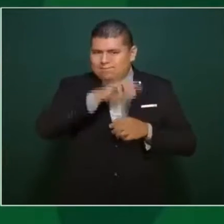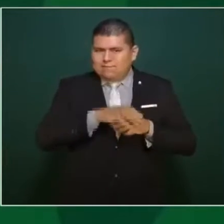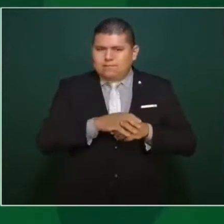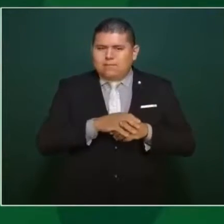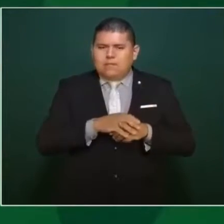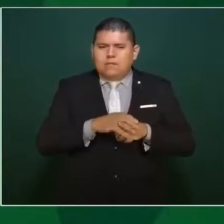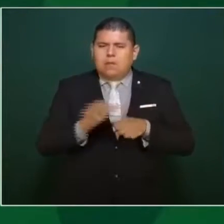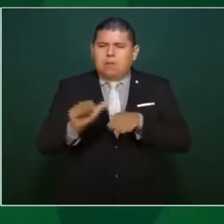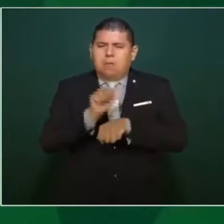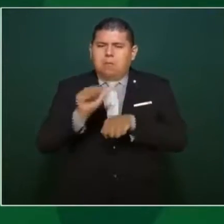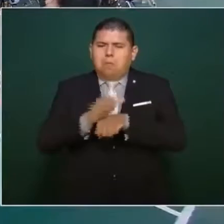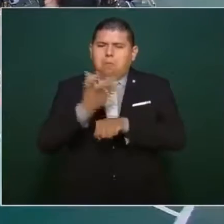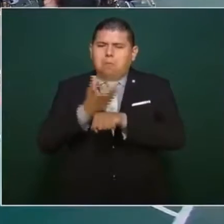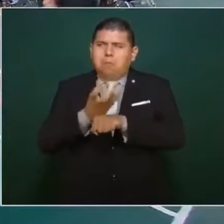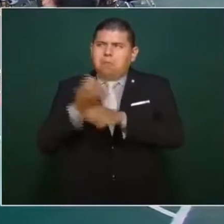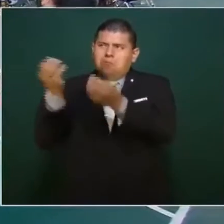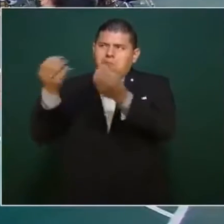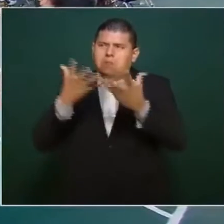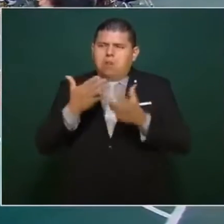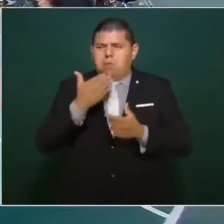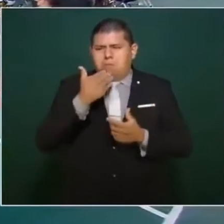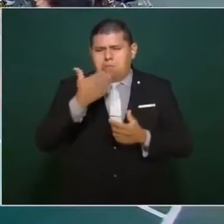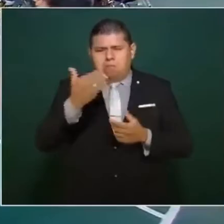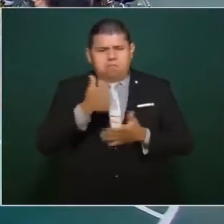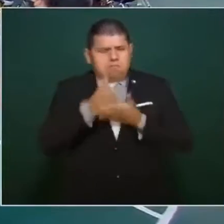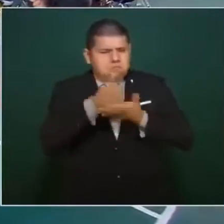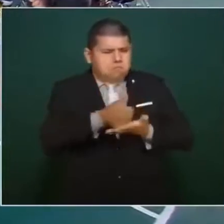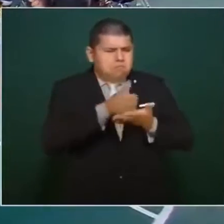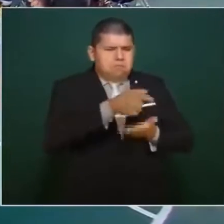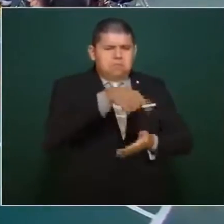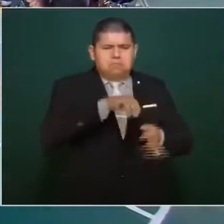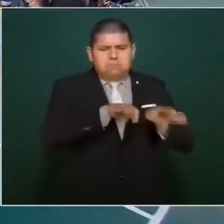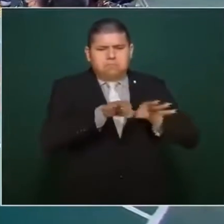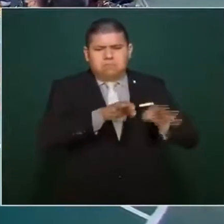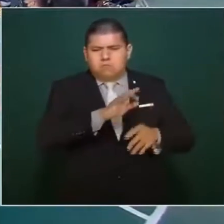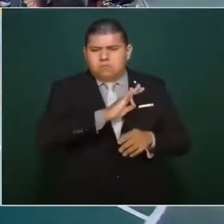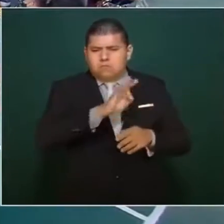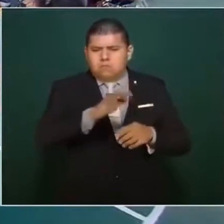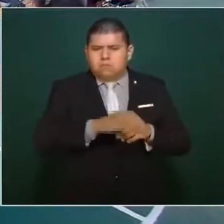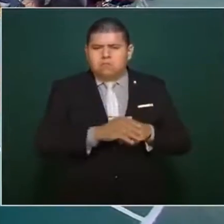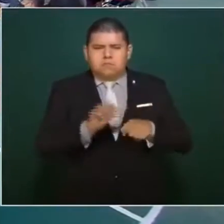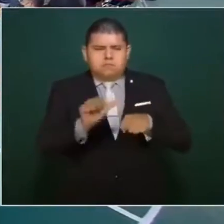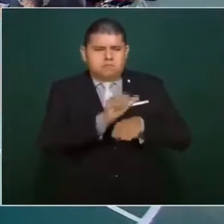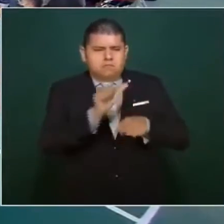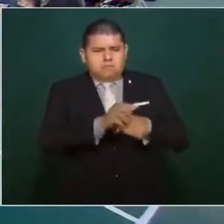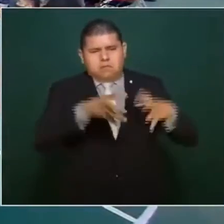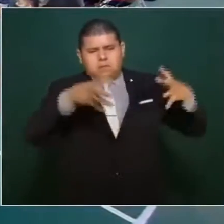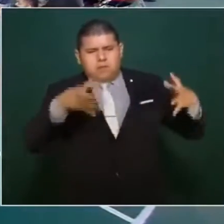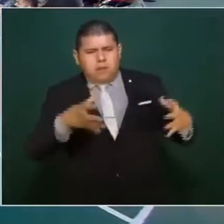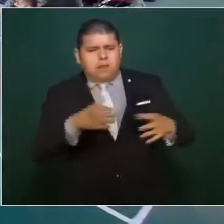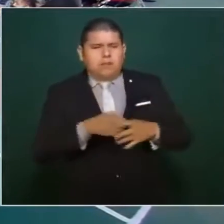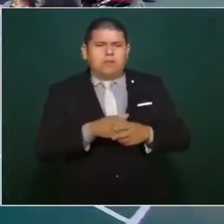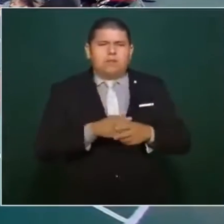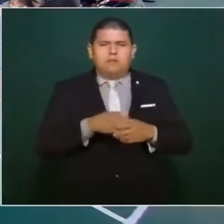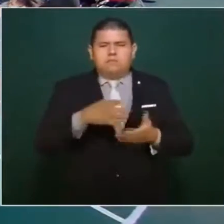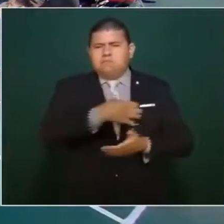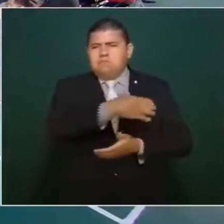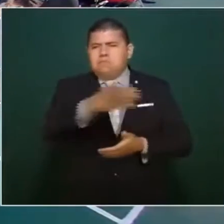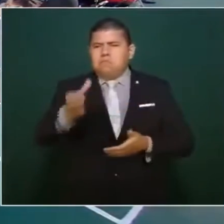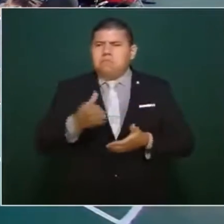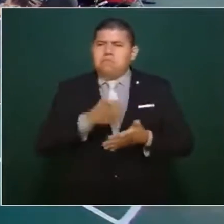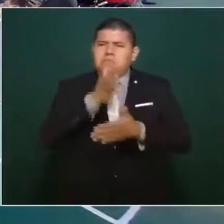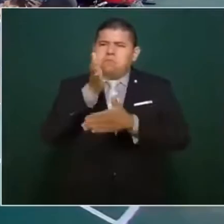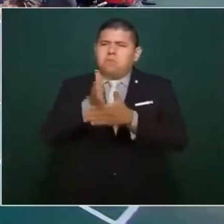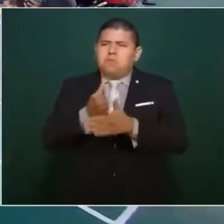pues ayudan porque son camionetas para ir a la parcela, al